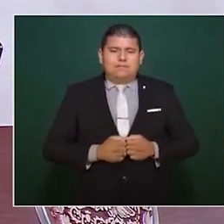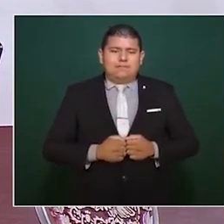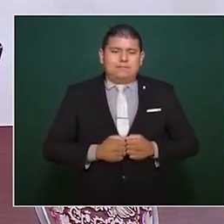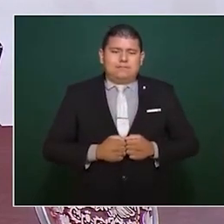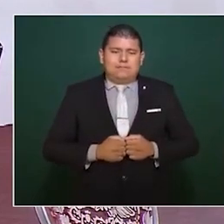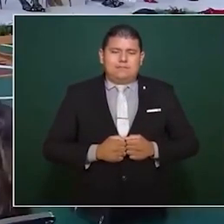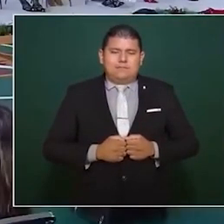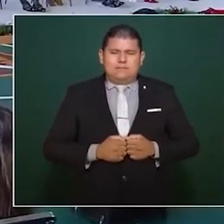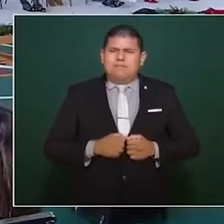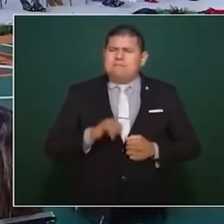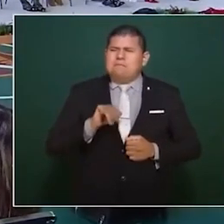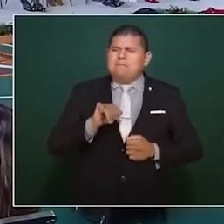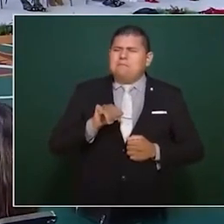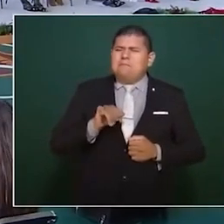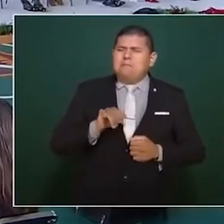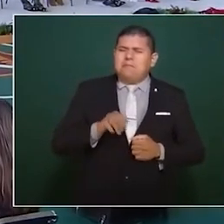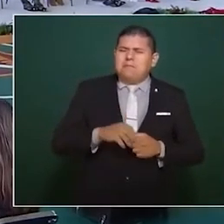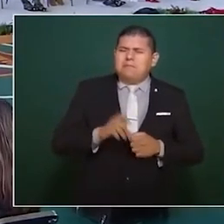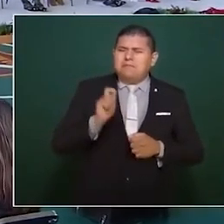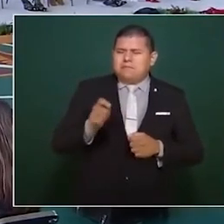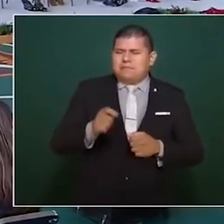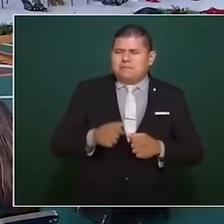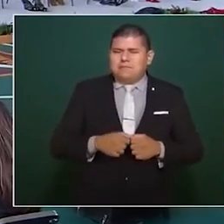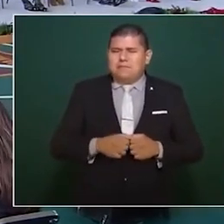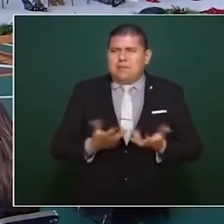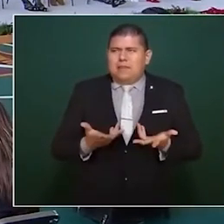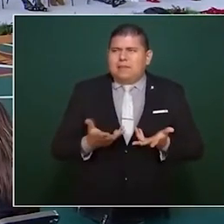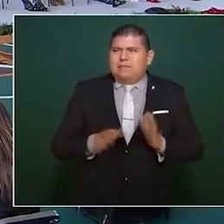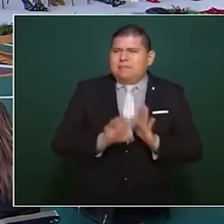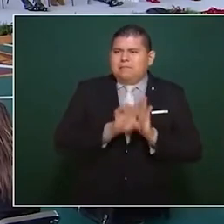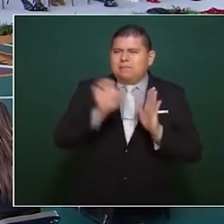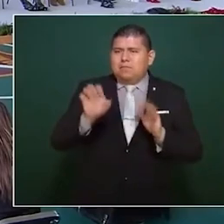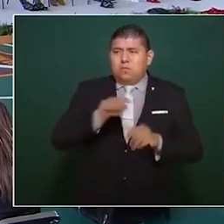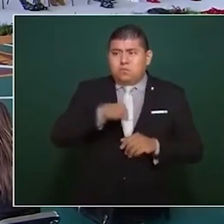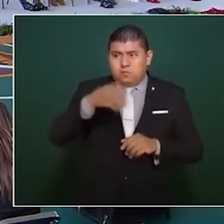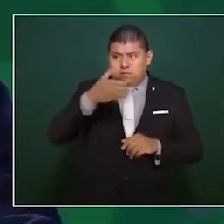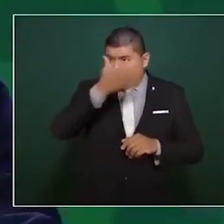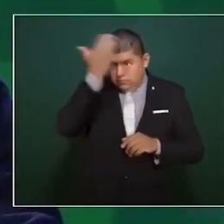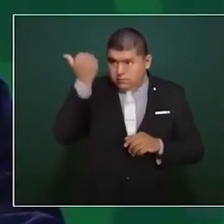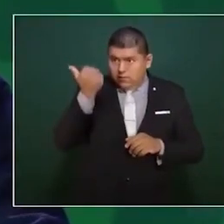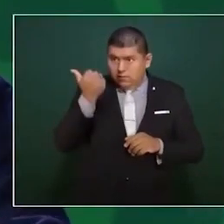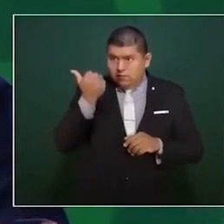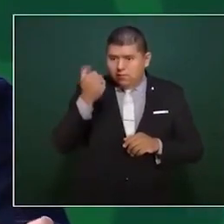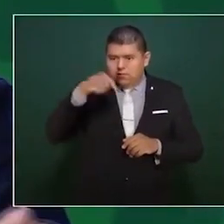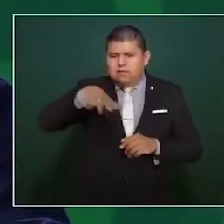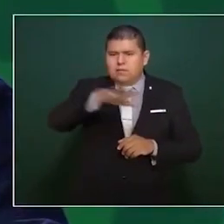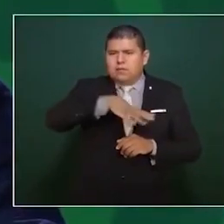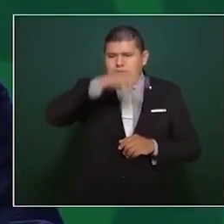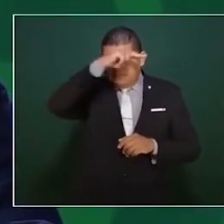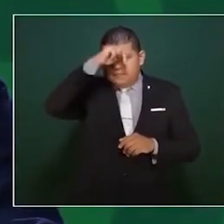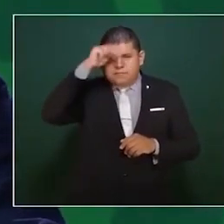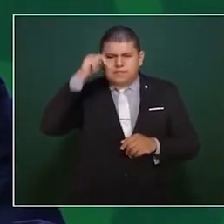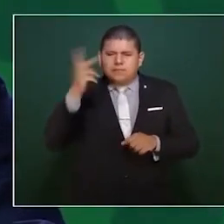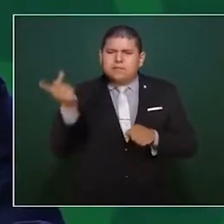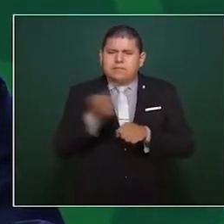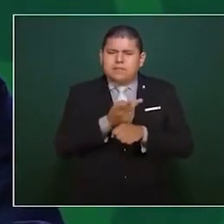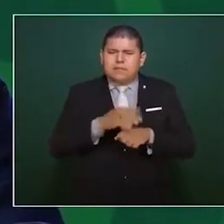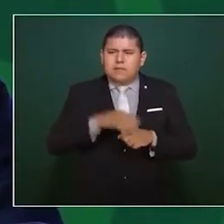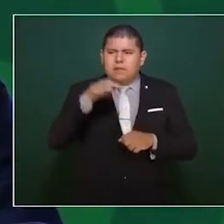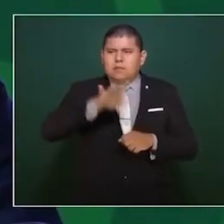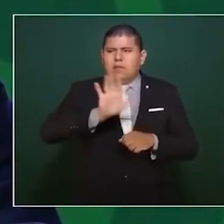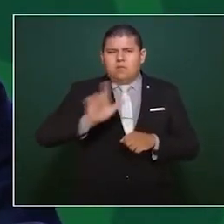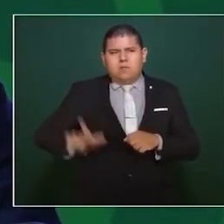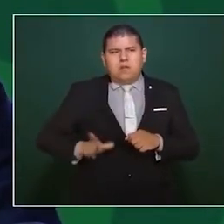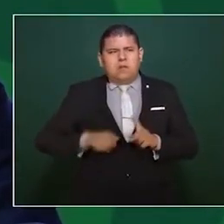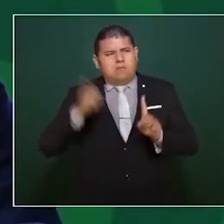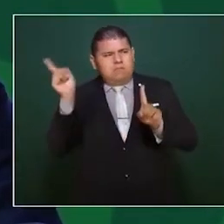Sí, en efecto es como, ¿no se enteraron ustedes aquí en Nayarit de que hubo un golpe de Estado?